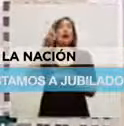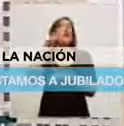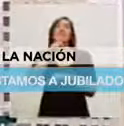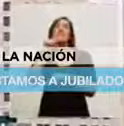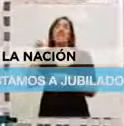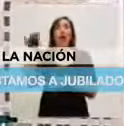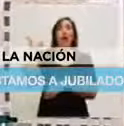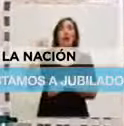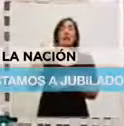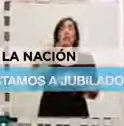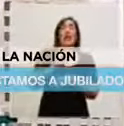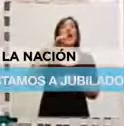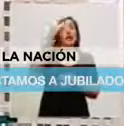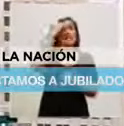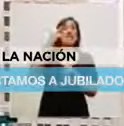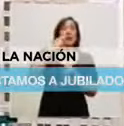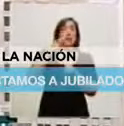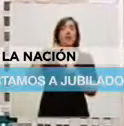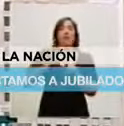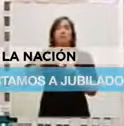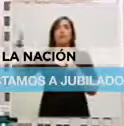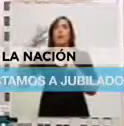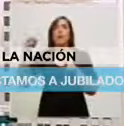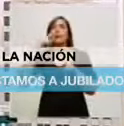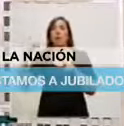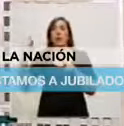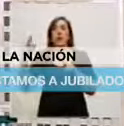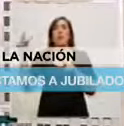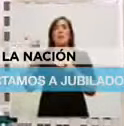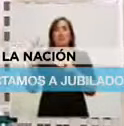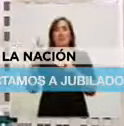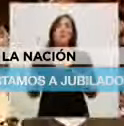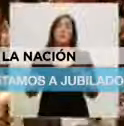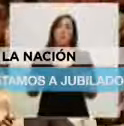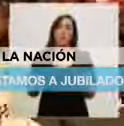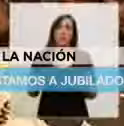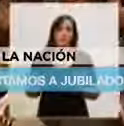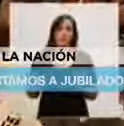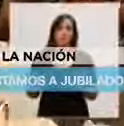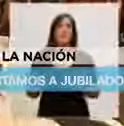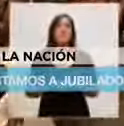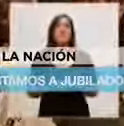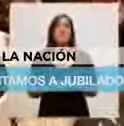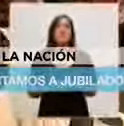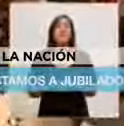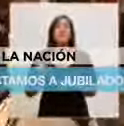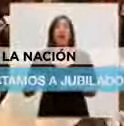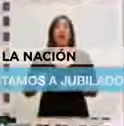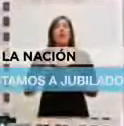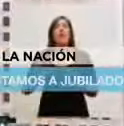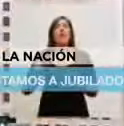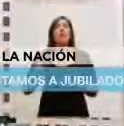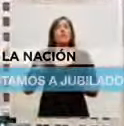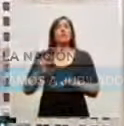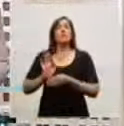pasamos de 15.000 a 20.000 pesos de préstamo por cada jubilado. Con esta nueva moratoria,